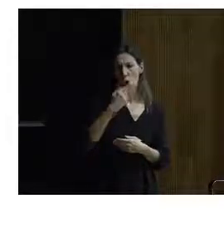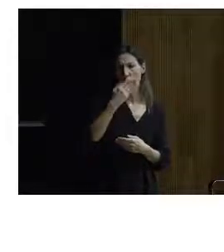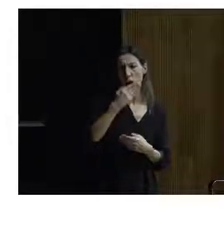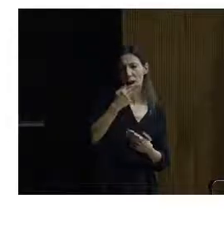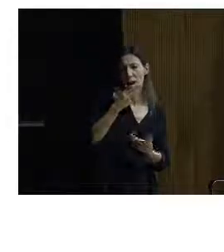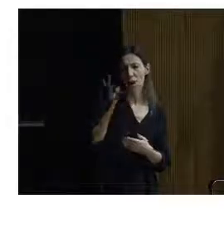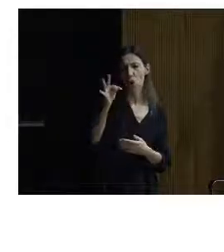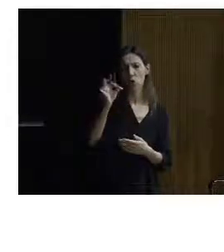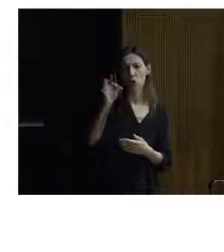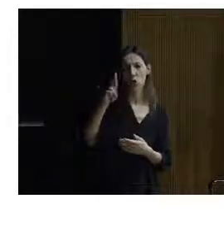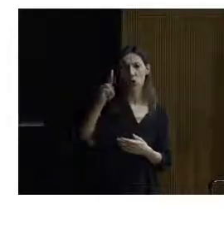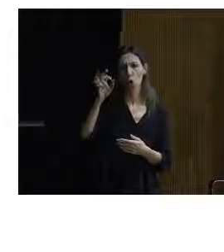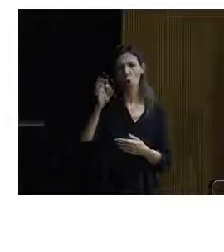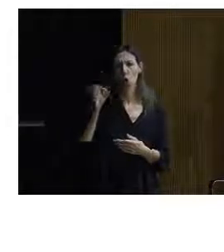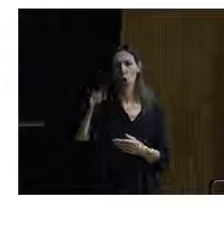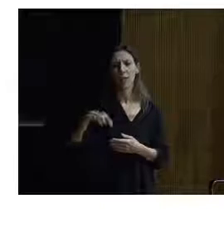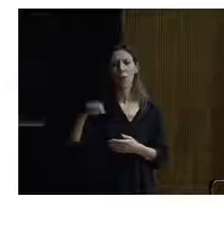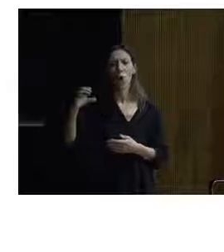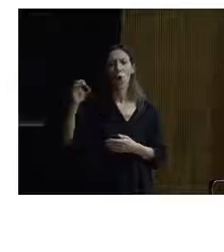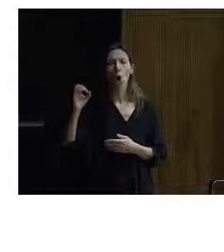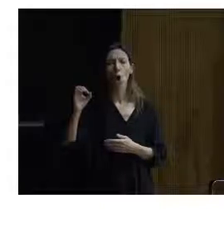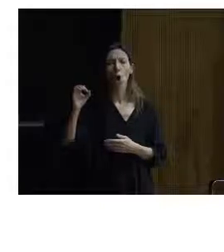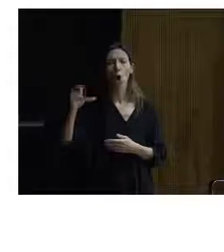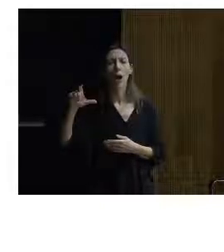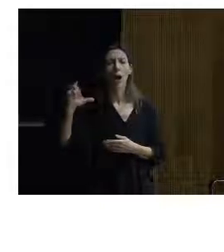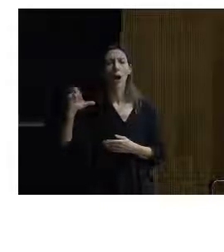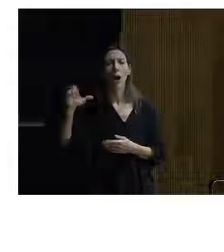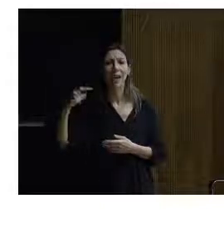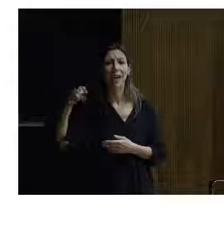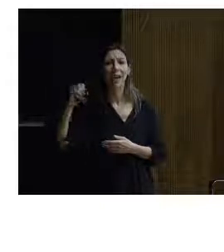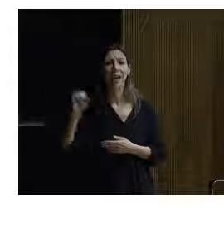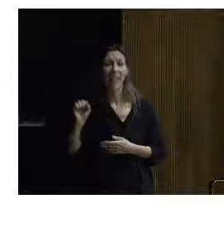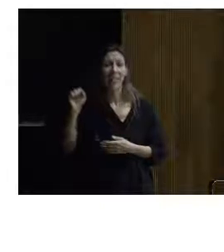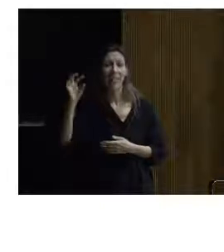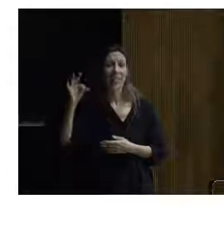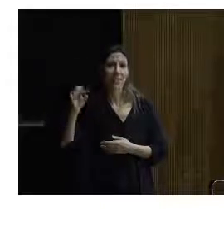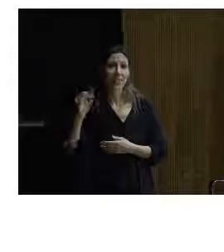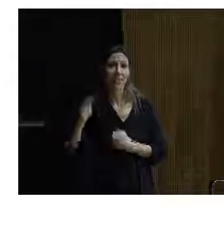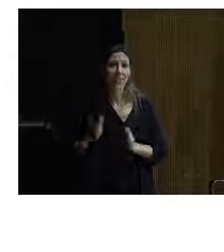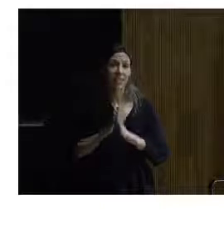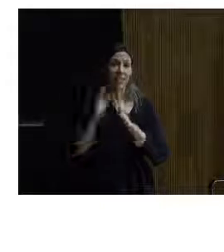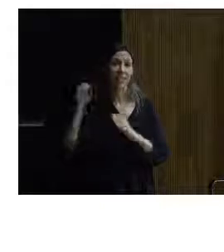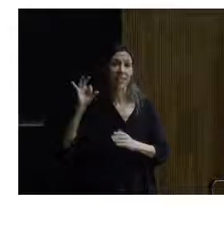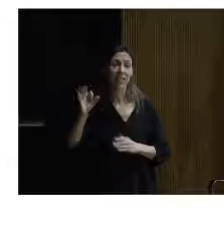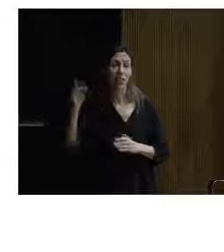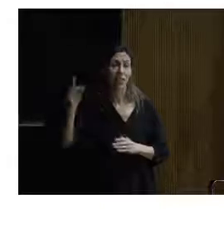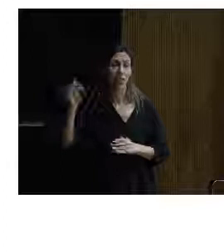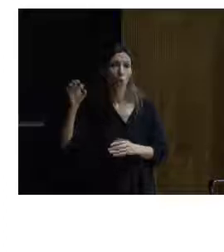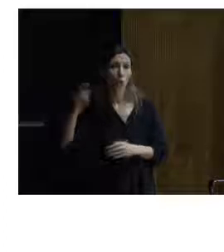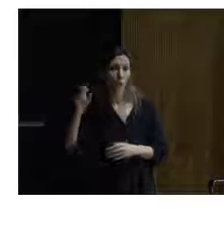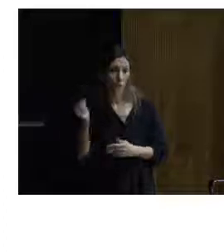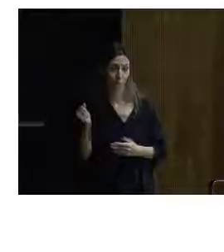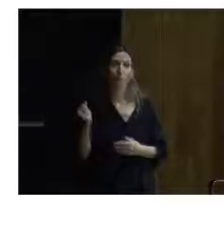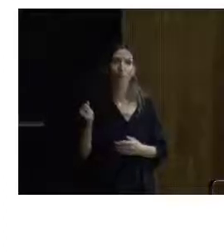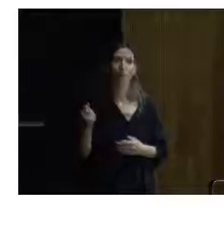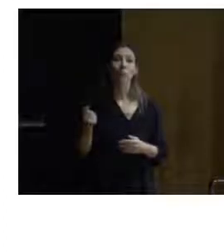colegiata de San Isidoro, en la capital leonesa. En ambos casos, el problema era restaurar la fachada, que